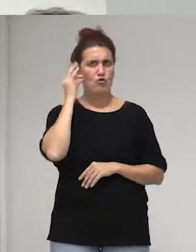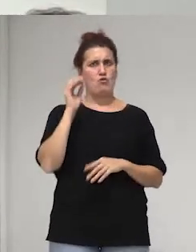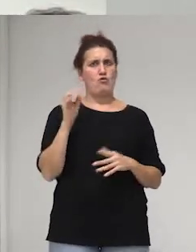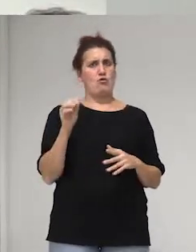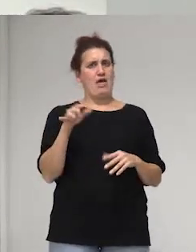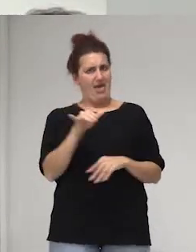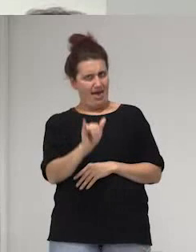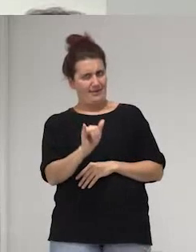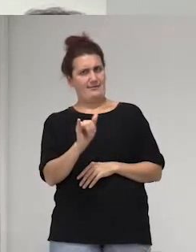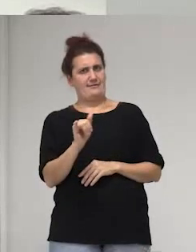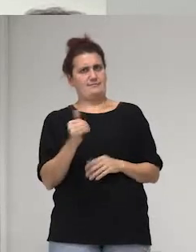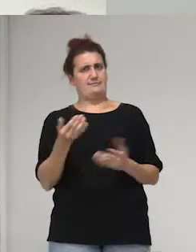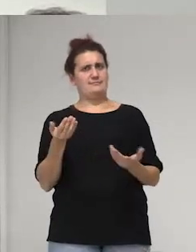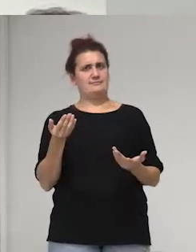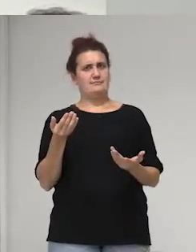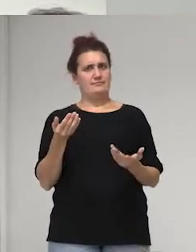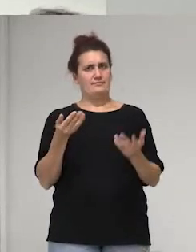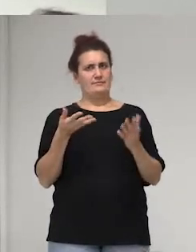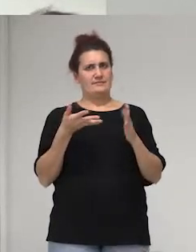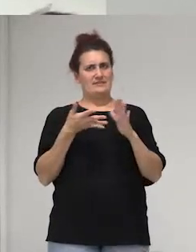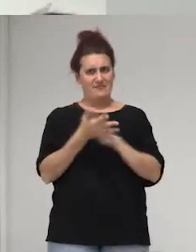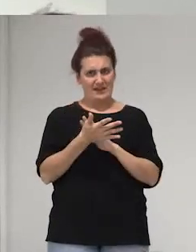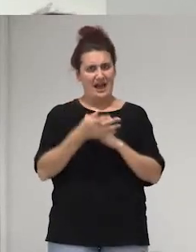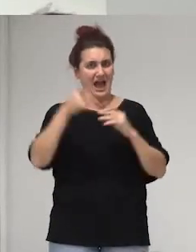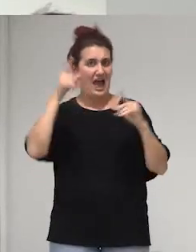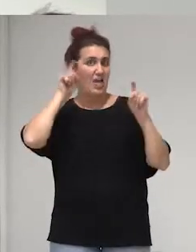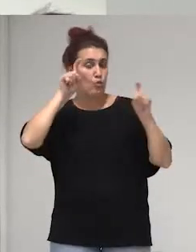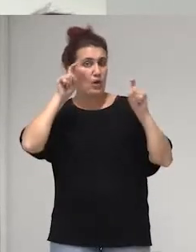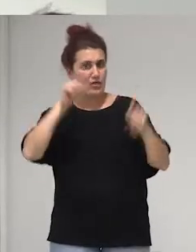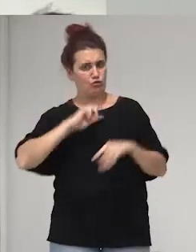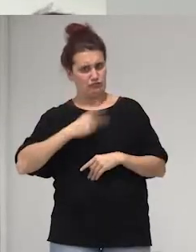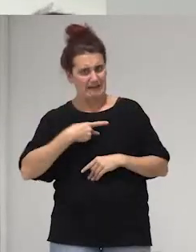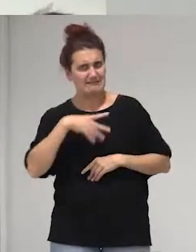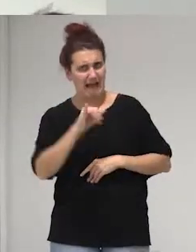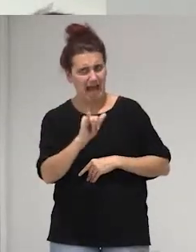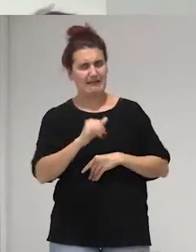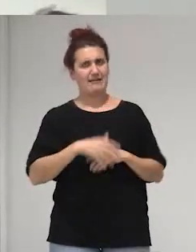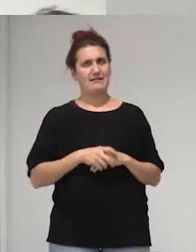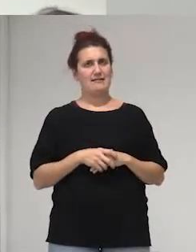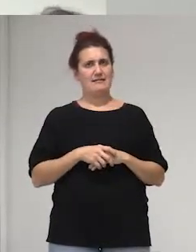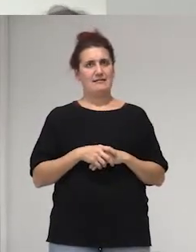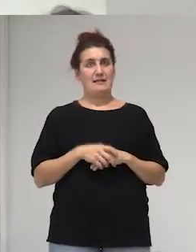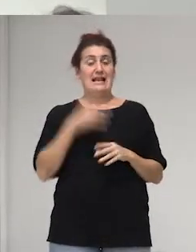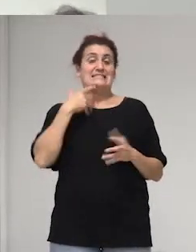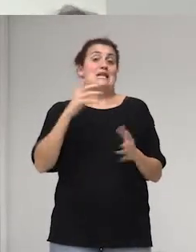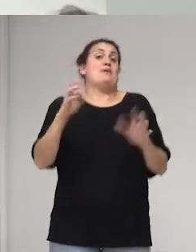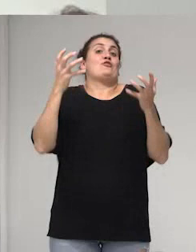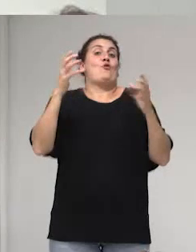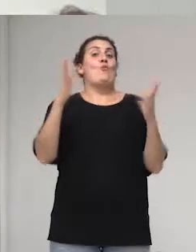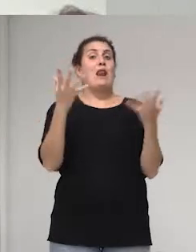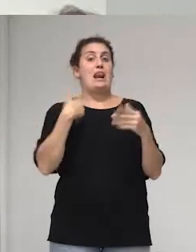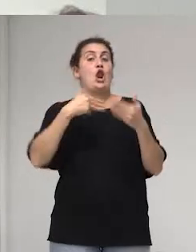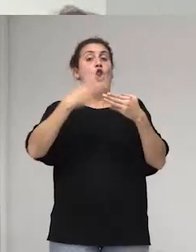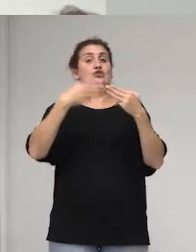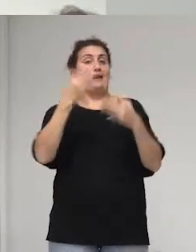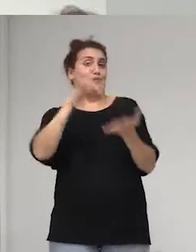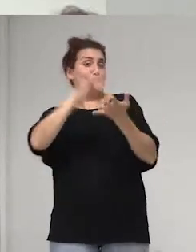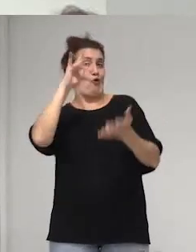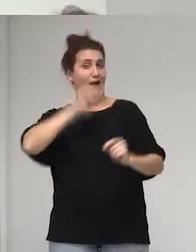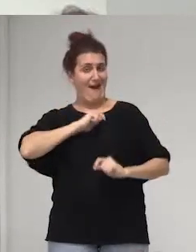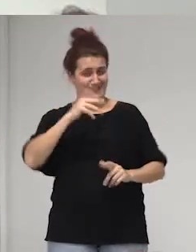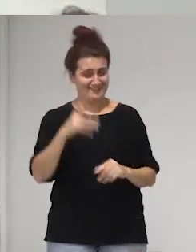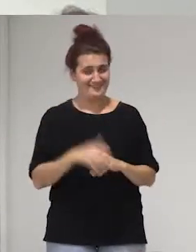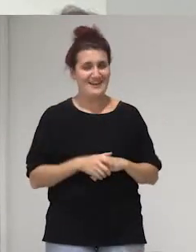la población trans la salvación sería que nos ganáramos la lotería pero